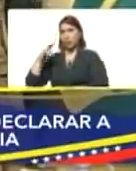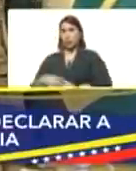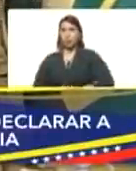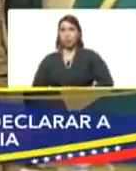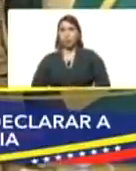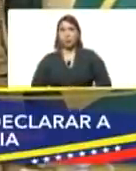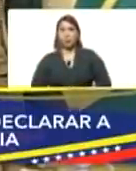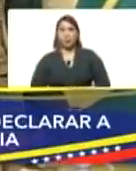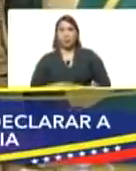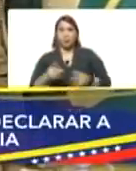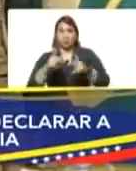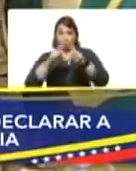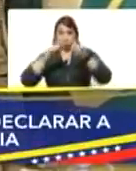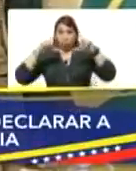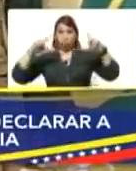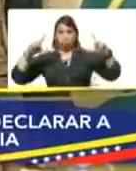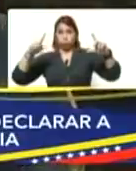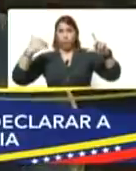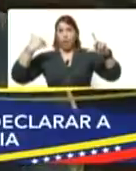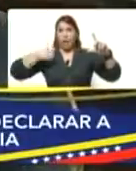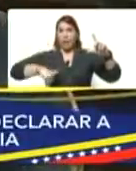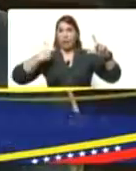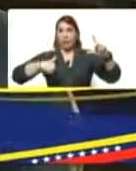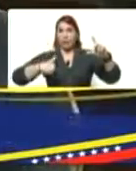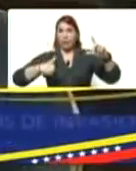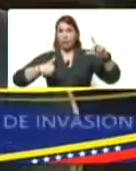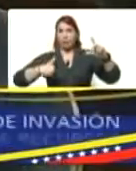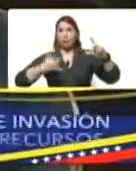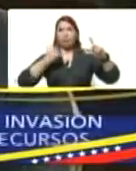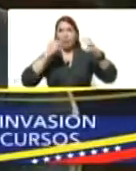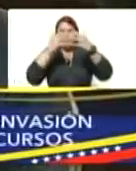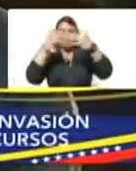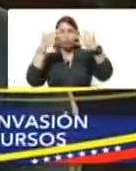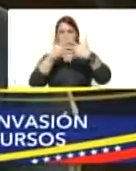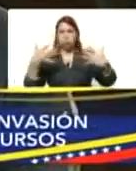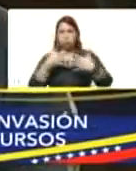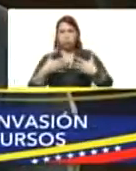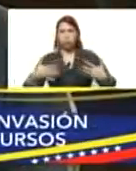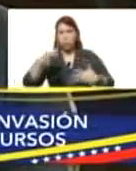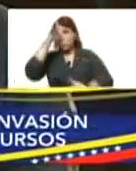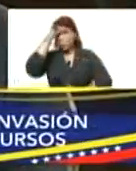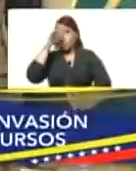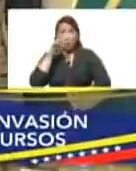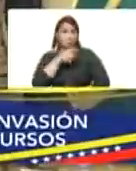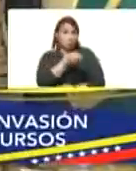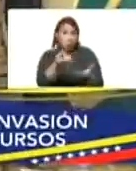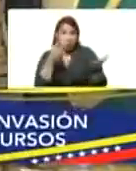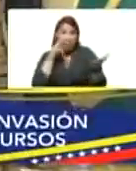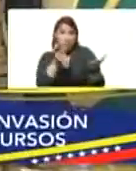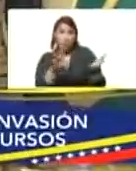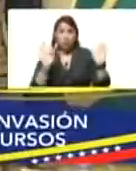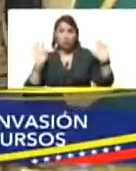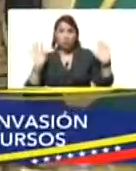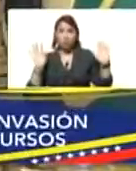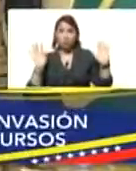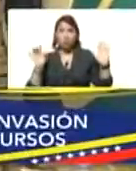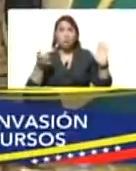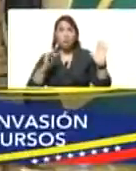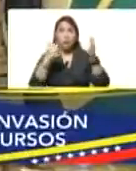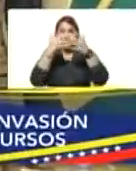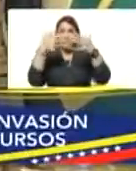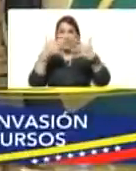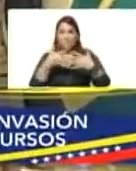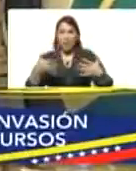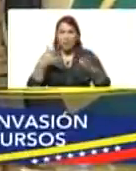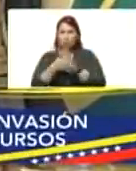portal argentino, no sé si ustedes lo vieron, salió un artículo de un